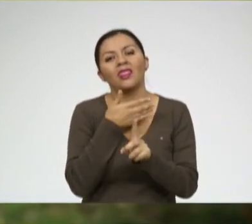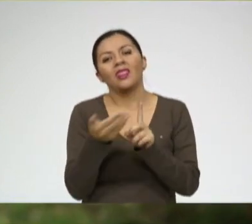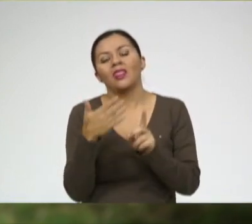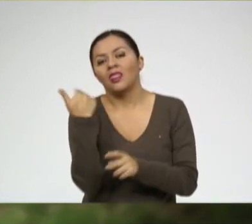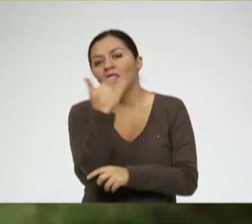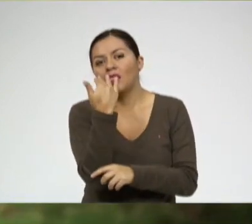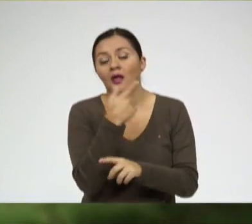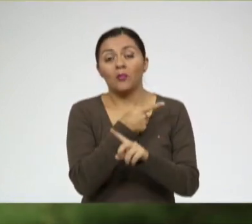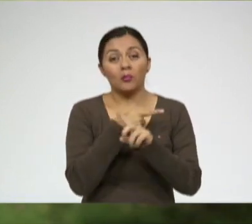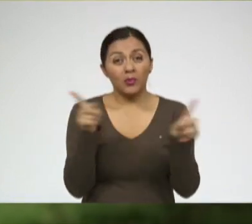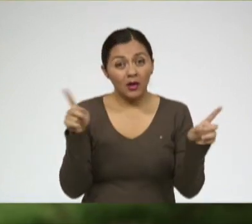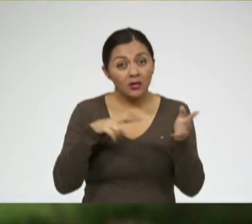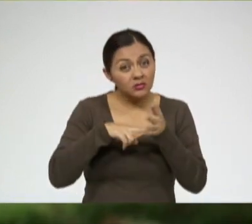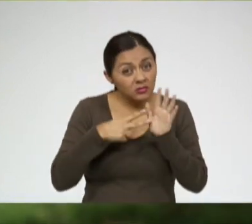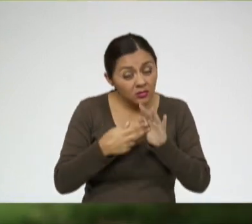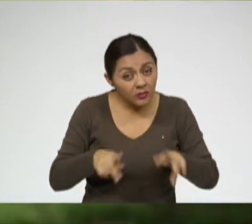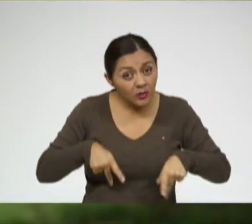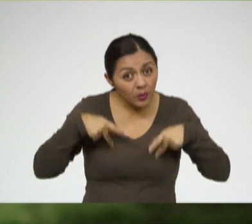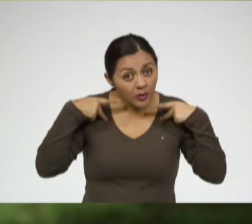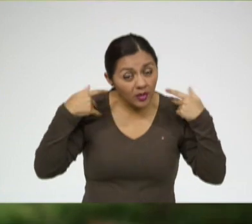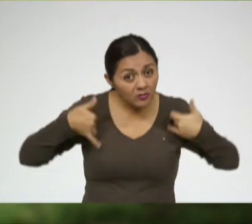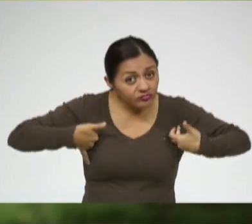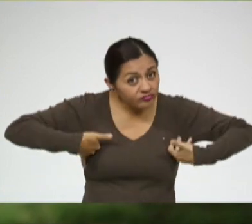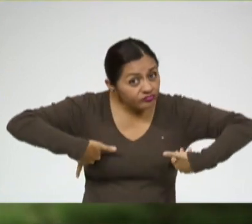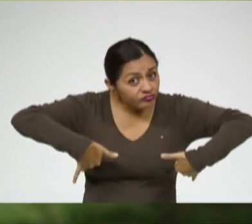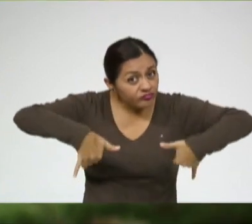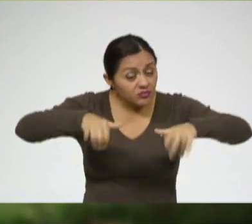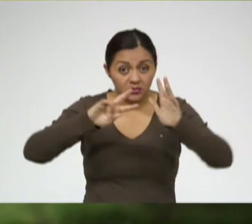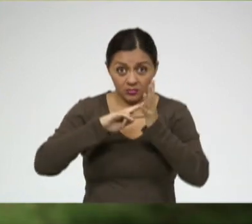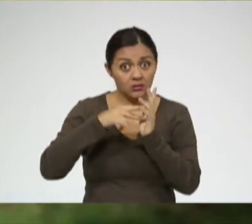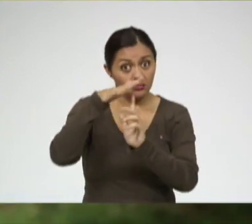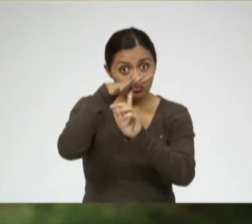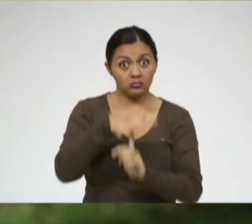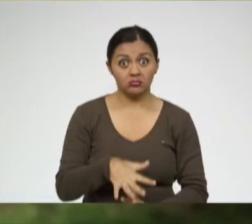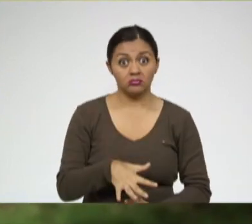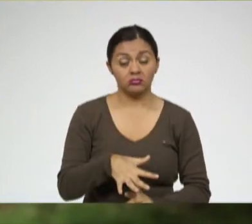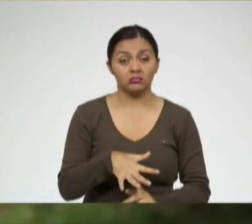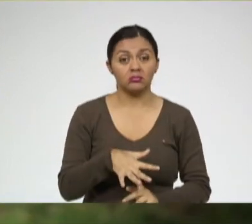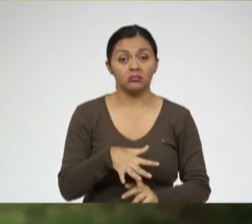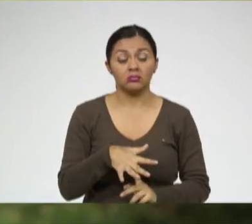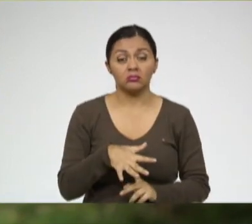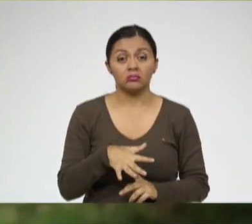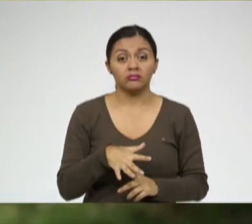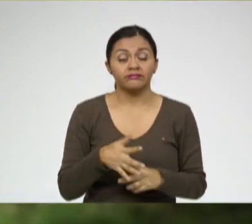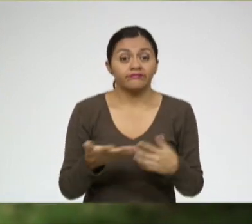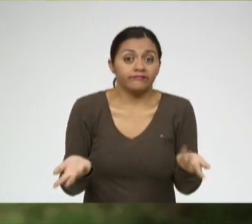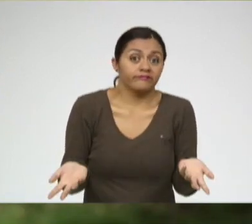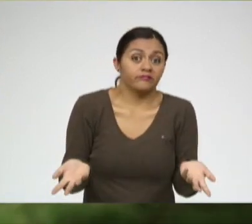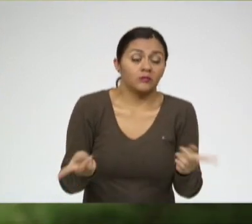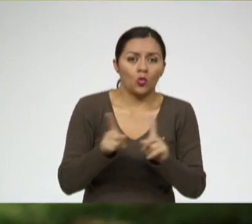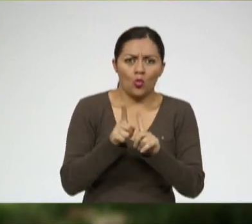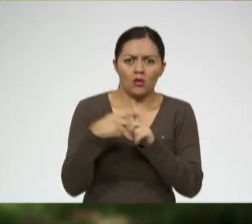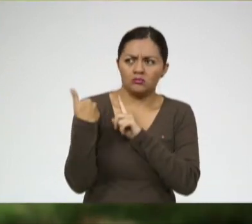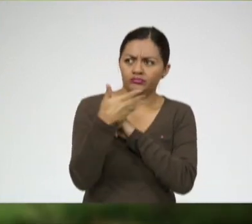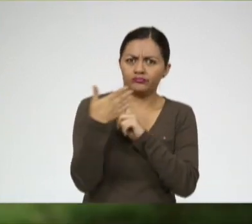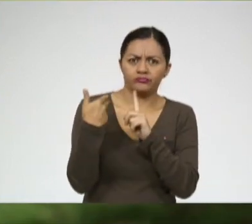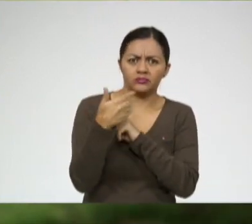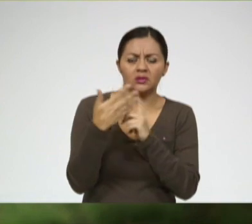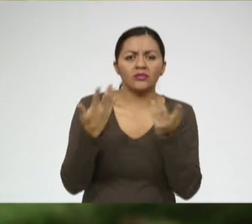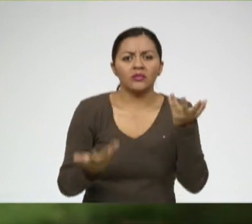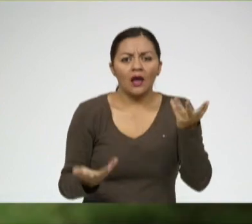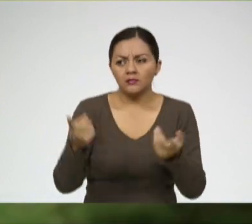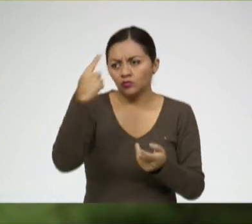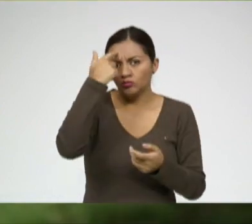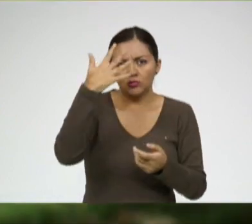Pero a la larga es una discriminación. O sea, se está mofando de algo que de repente